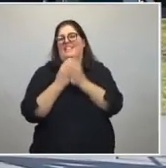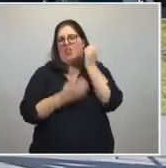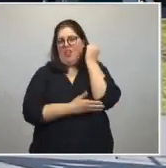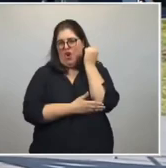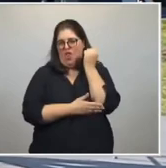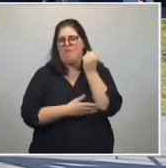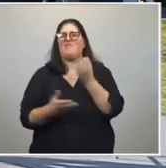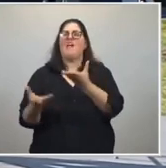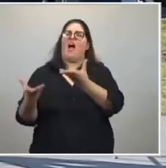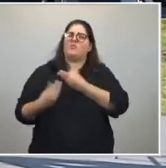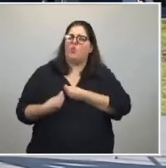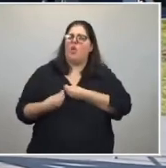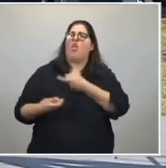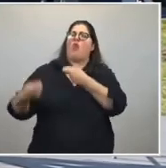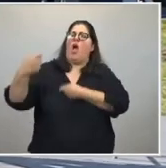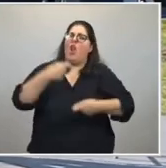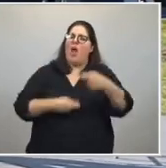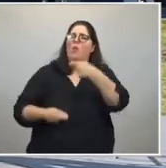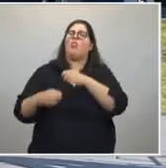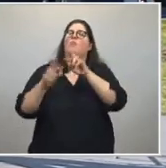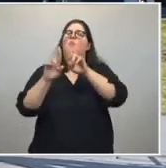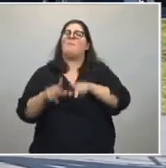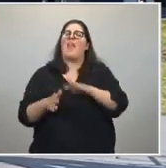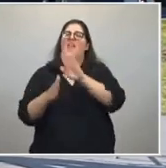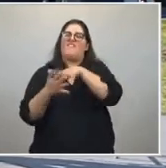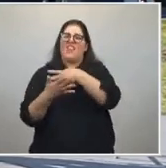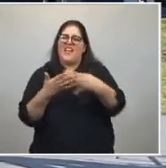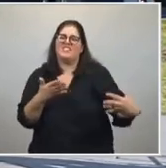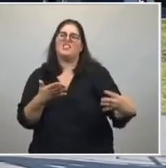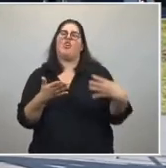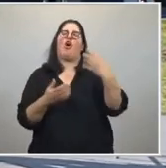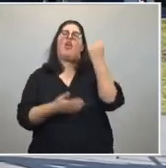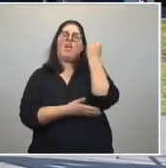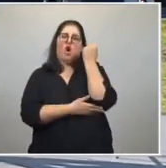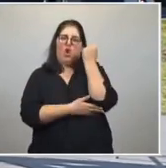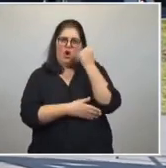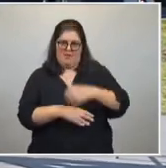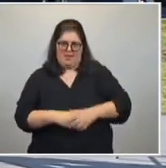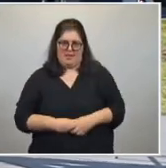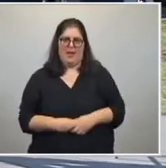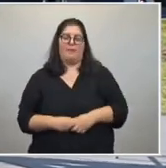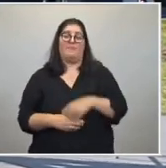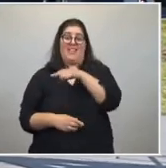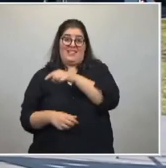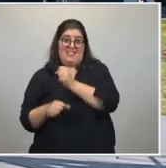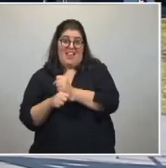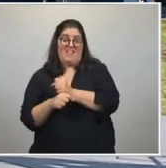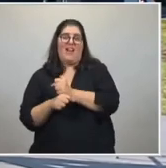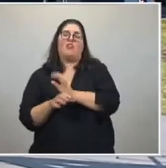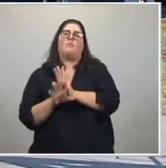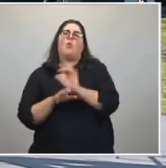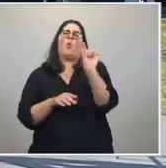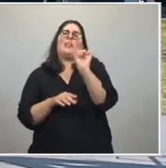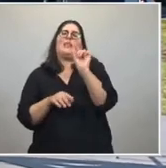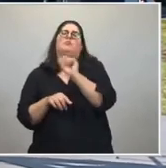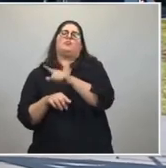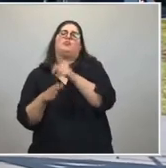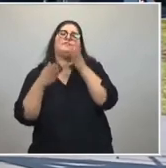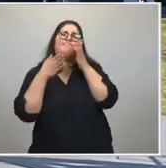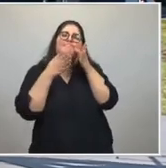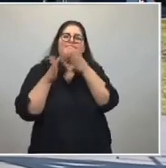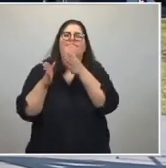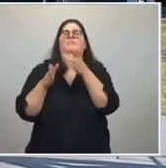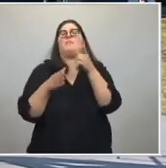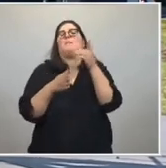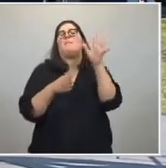y colaborando con la planificación y la programación económica, por ahí le quitó un poquito de tiempo a Merlo,